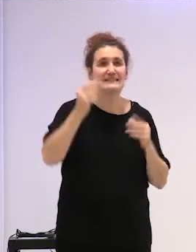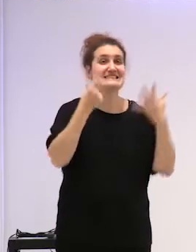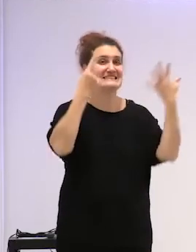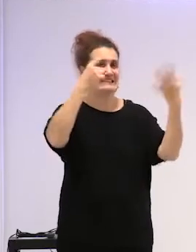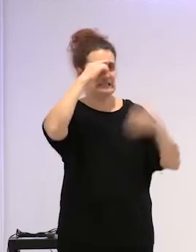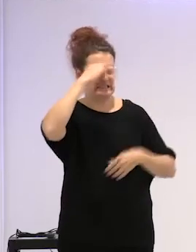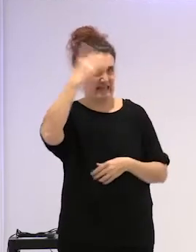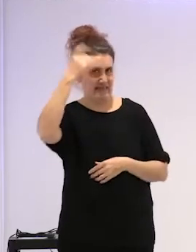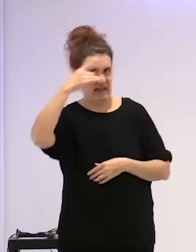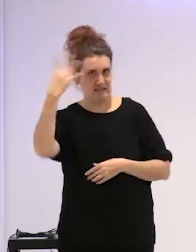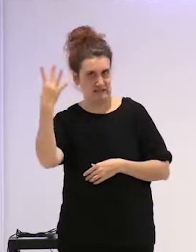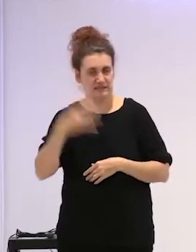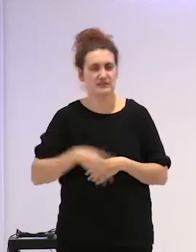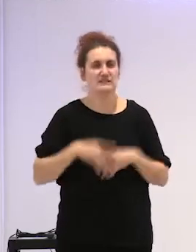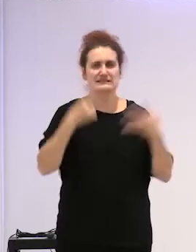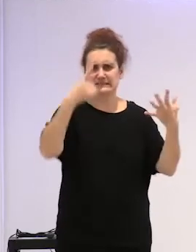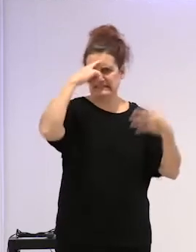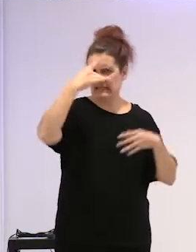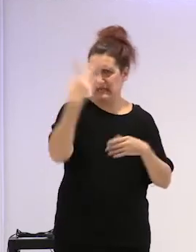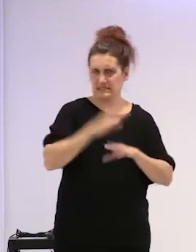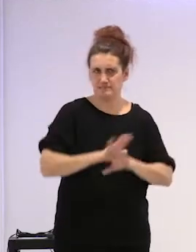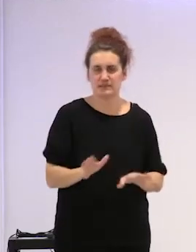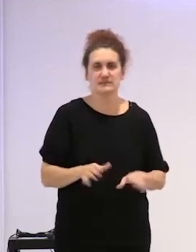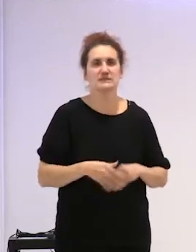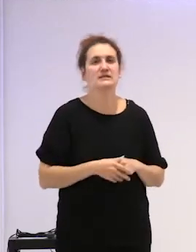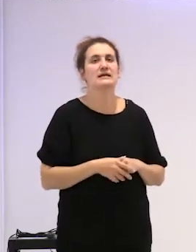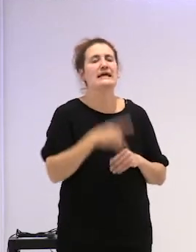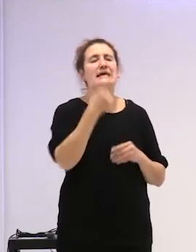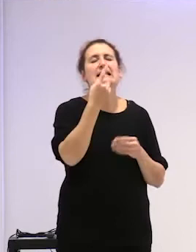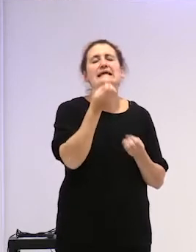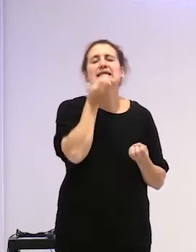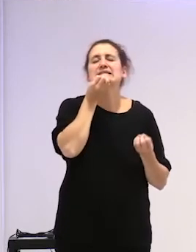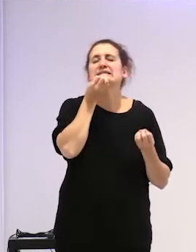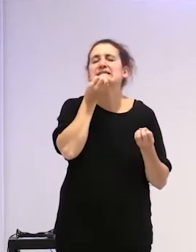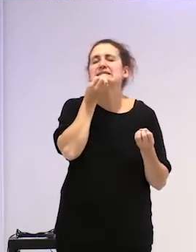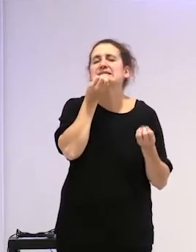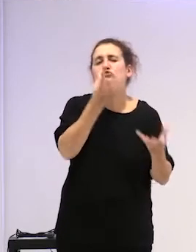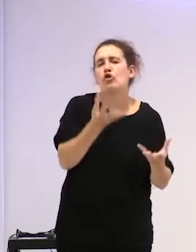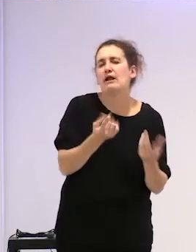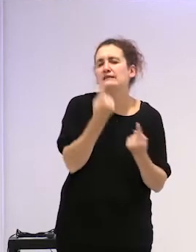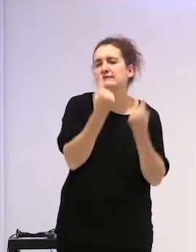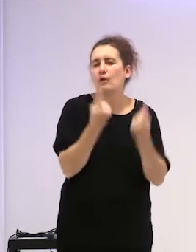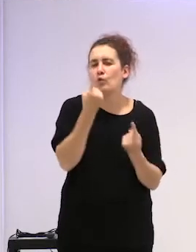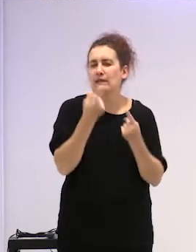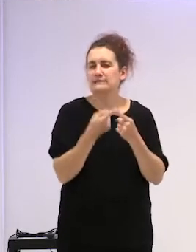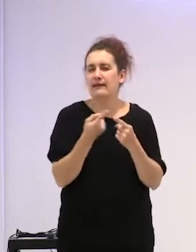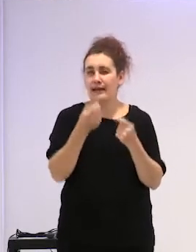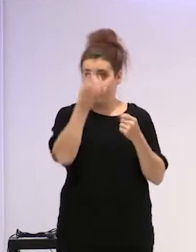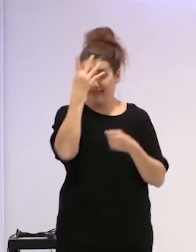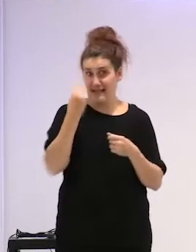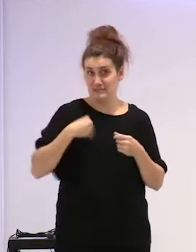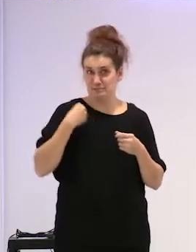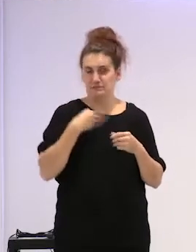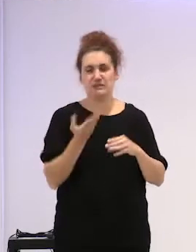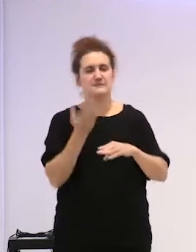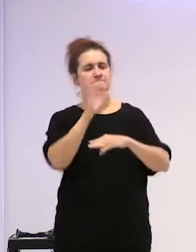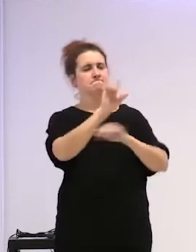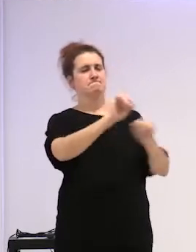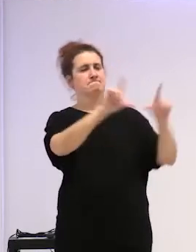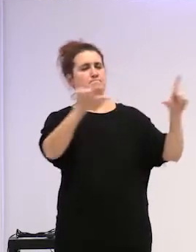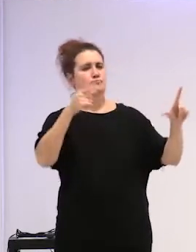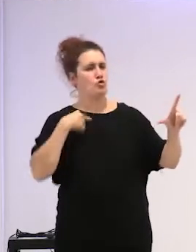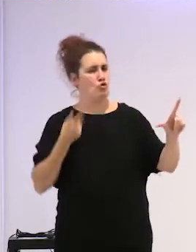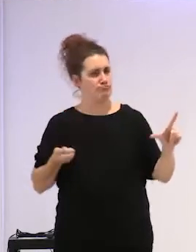ideas, solo seis ideas y algunas historias que ilustran estas ideas que les lanzo,